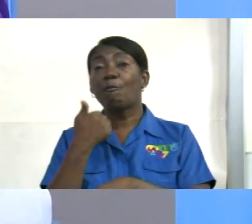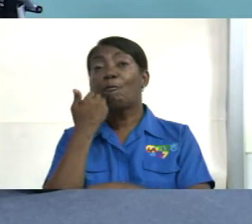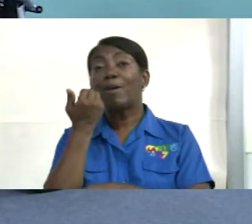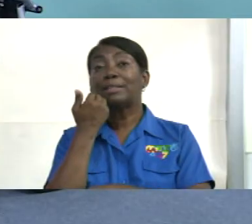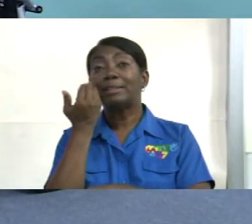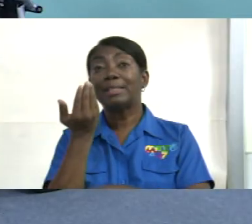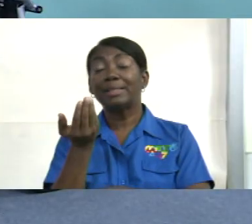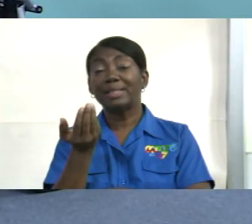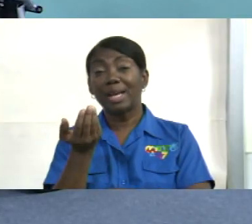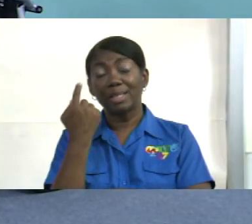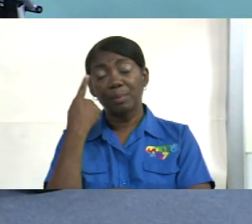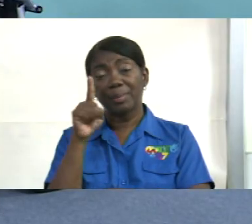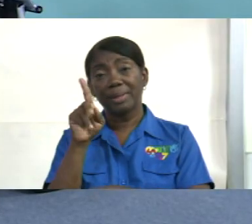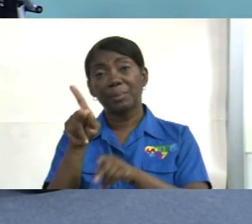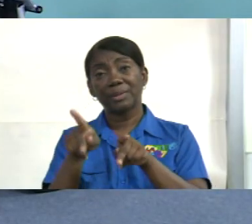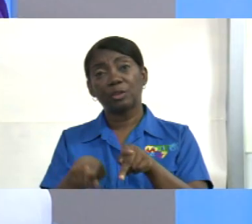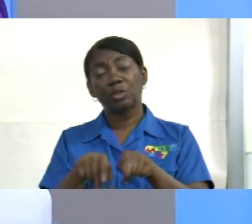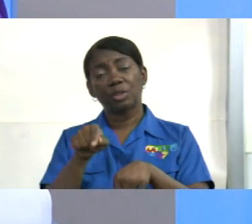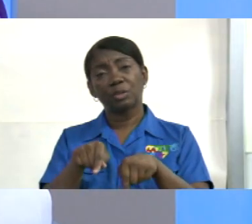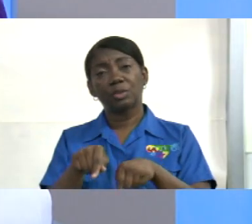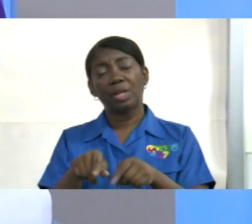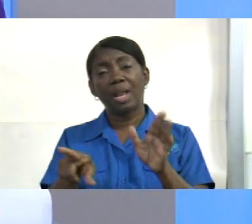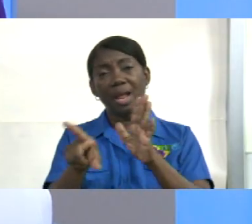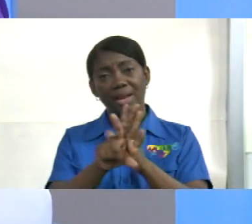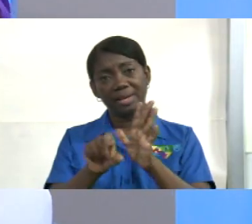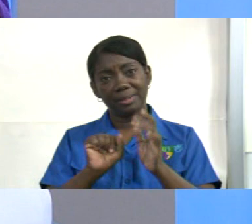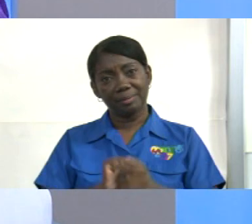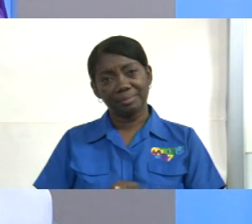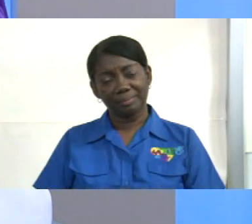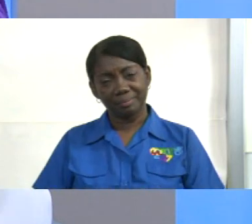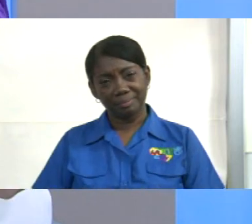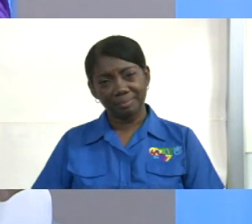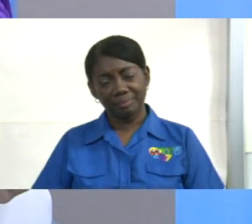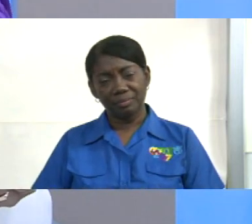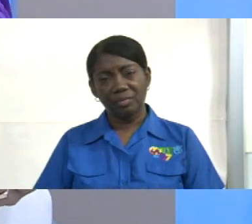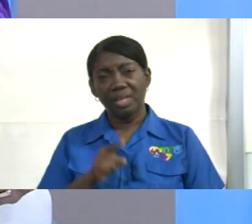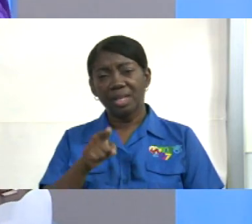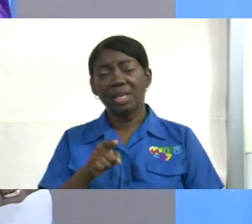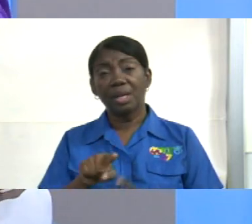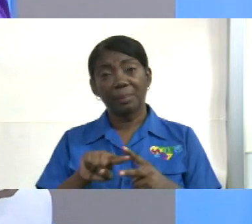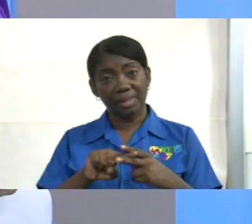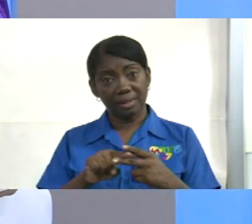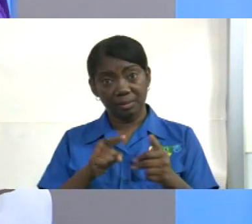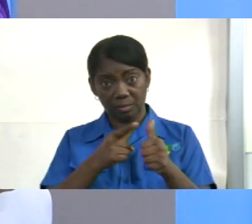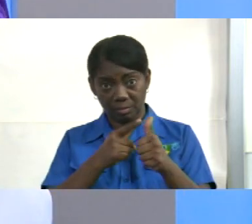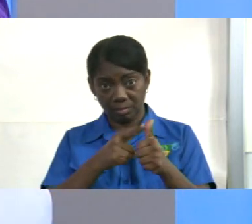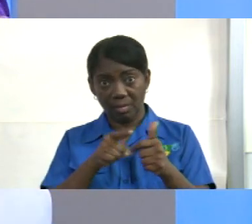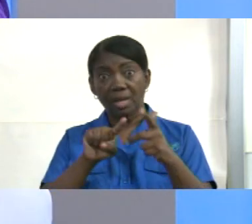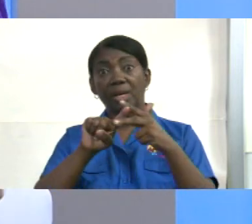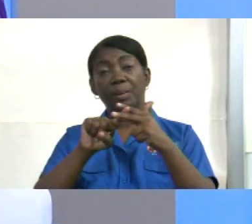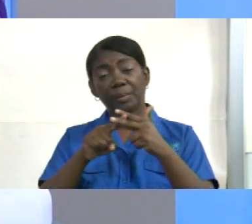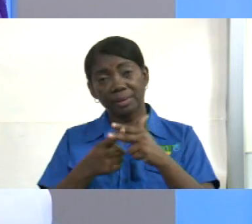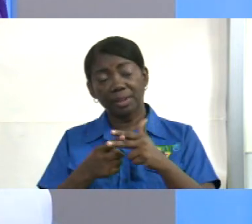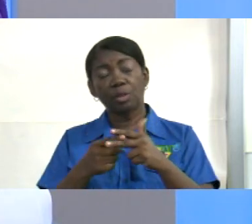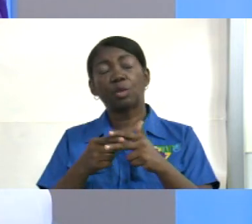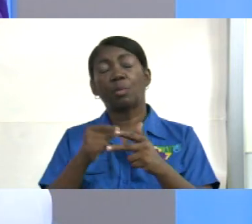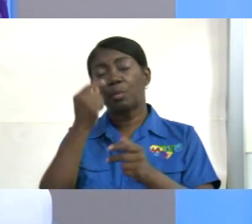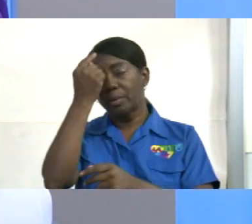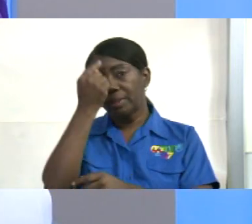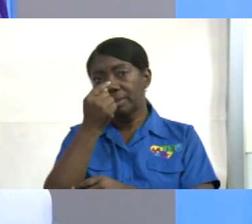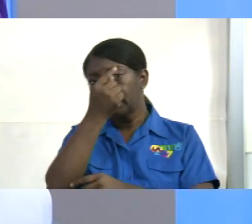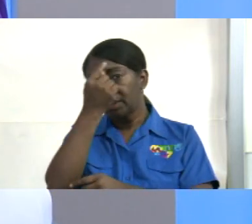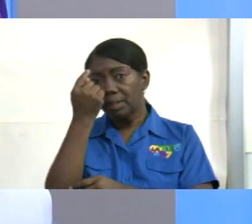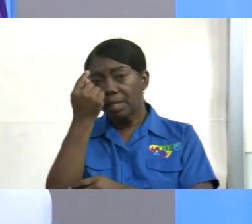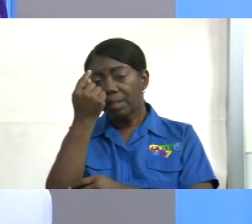así que empezando por la ley y empezando como cristiano porque el no poder